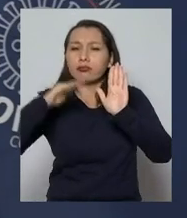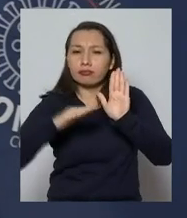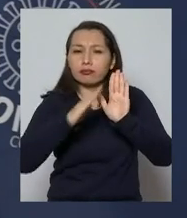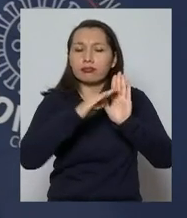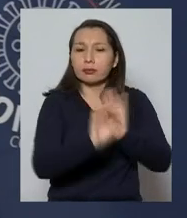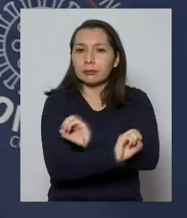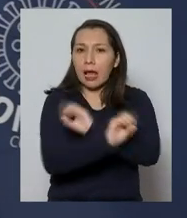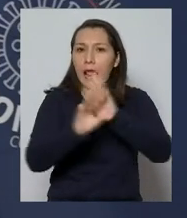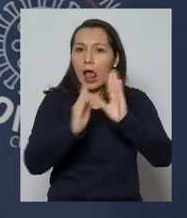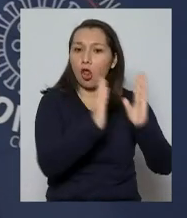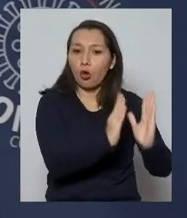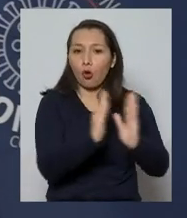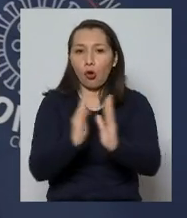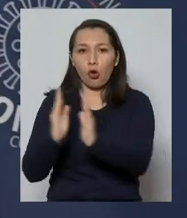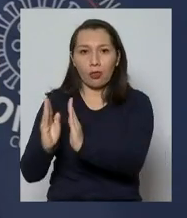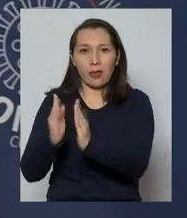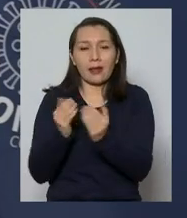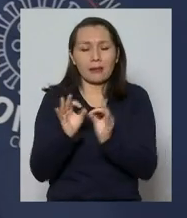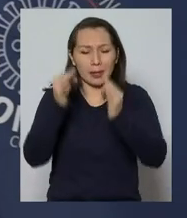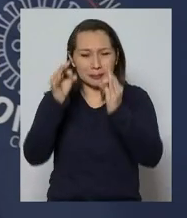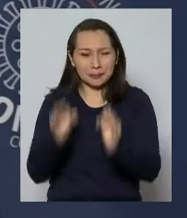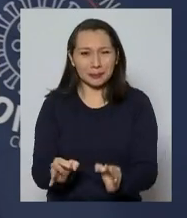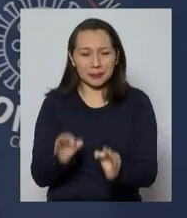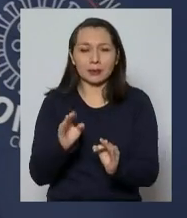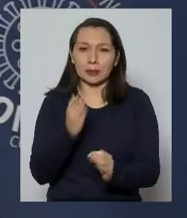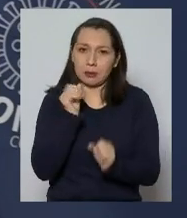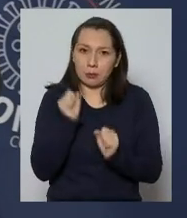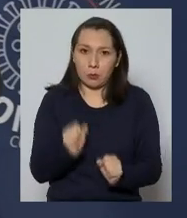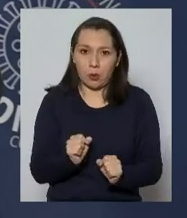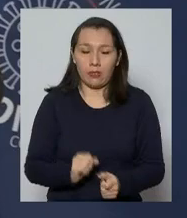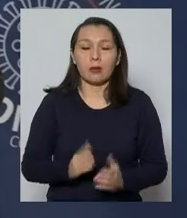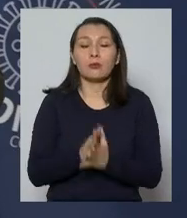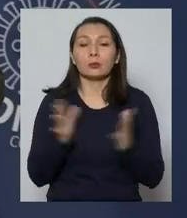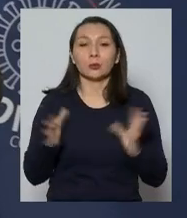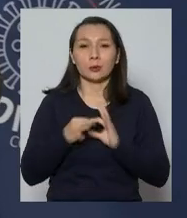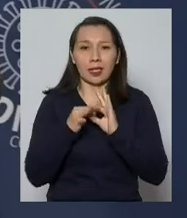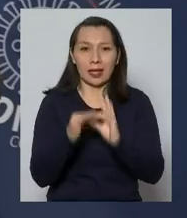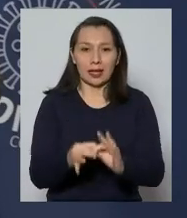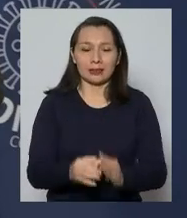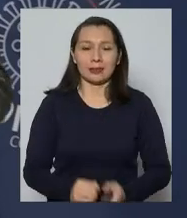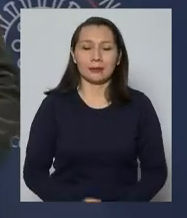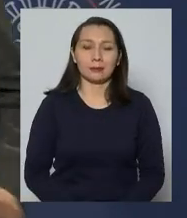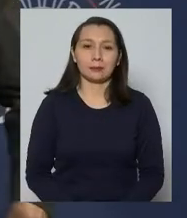más ordenada y más precisa posible. Muchísimas gracias.